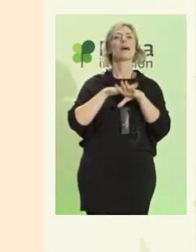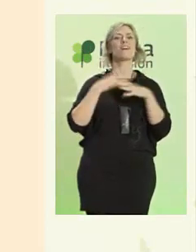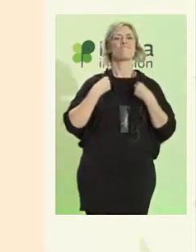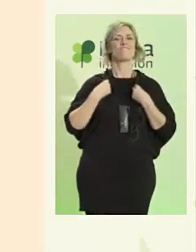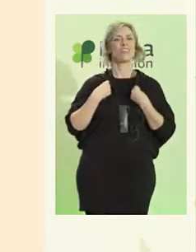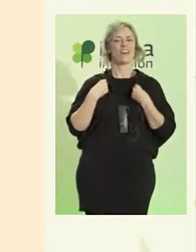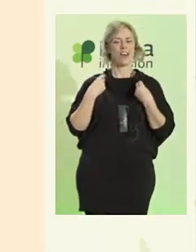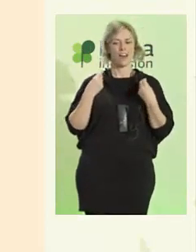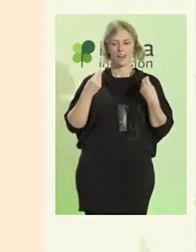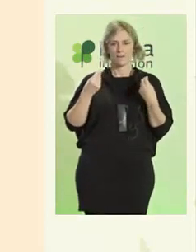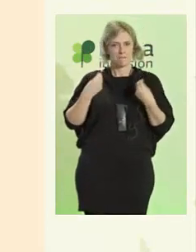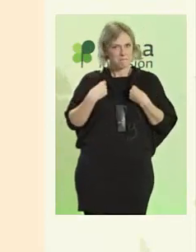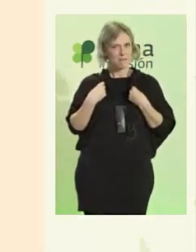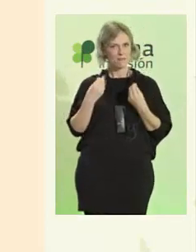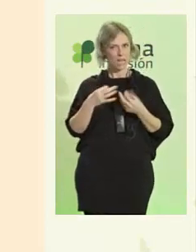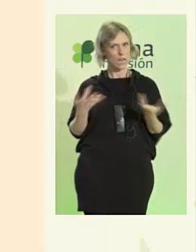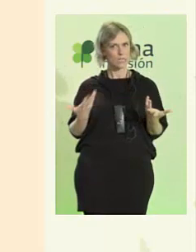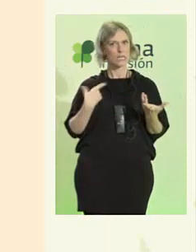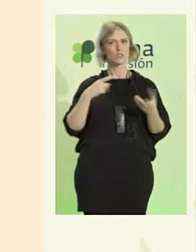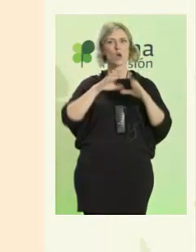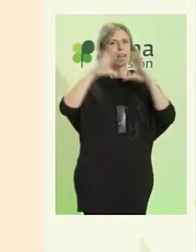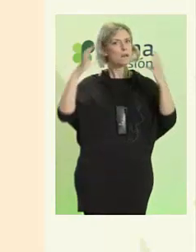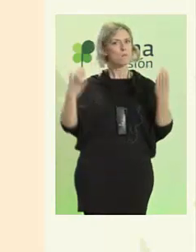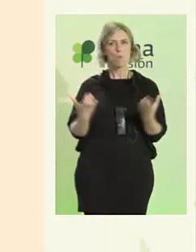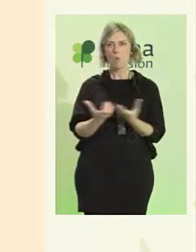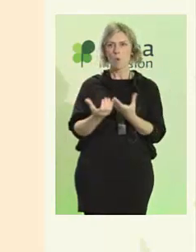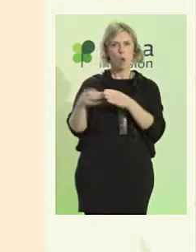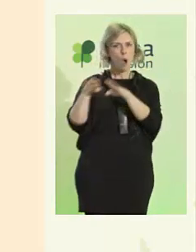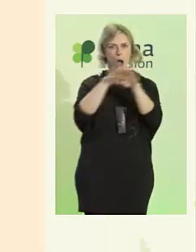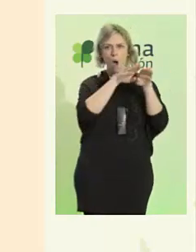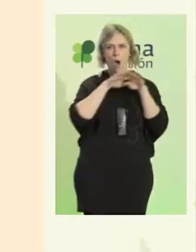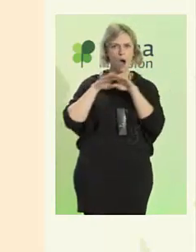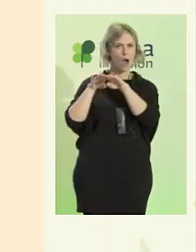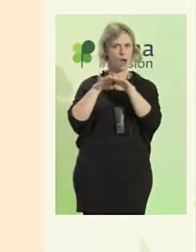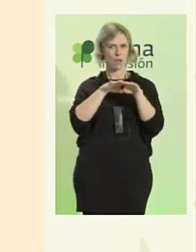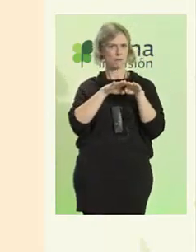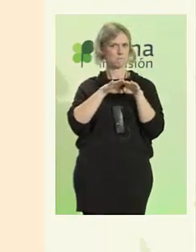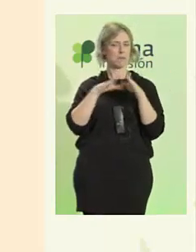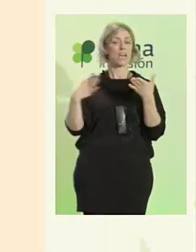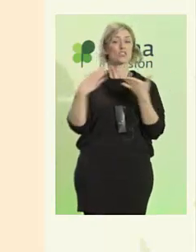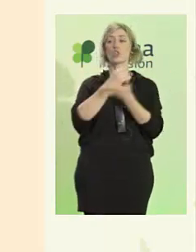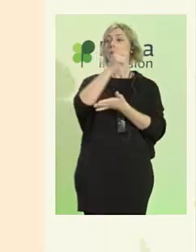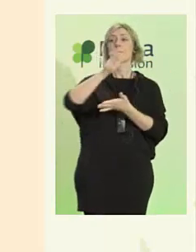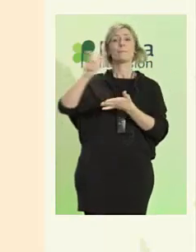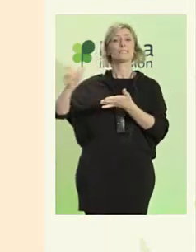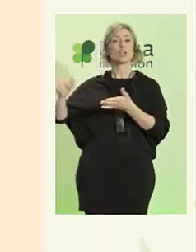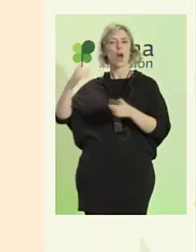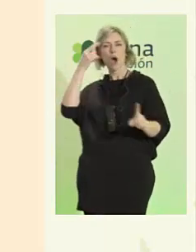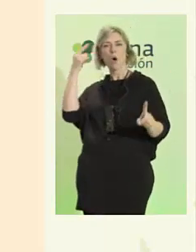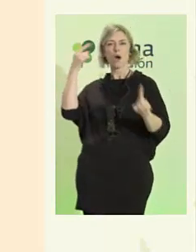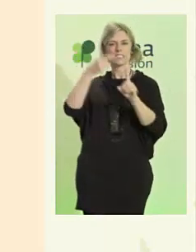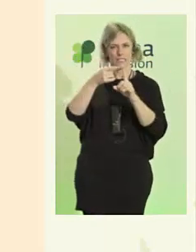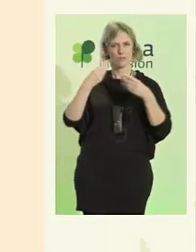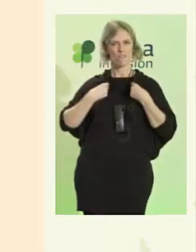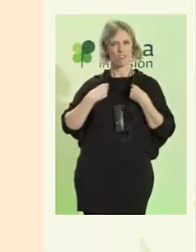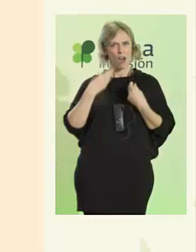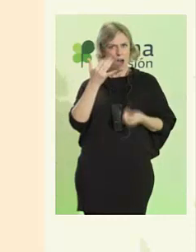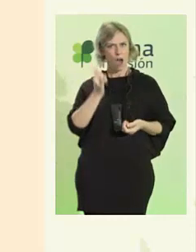a todo el mundo. Cada uno de nosotros tenemos un don, un objetivo en la vida, un sentido.